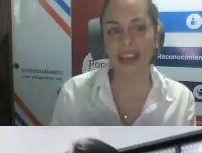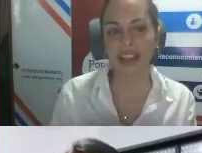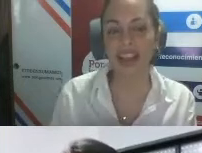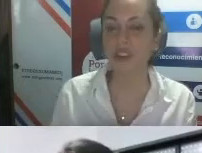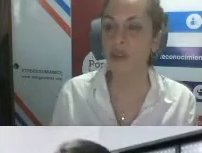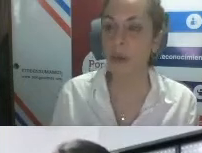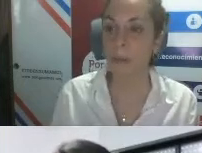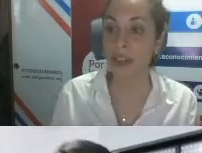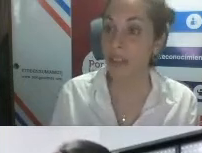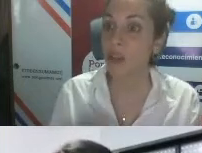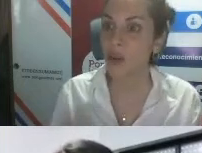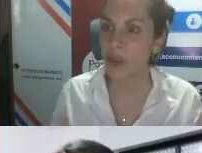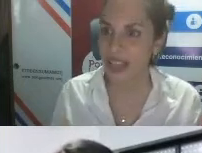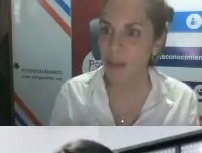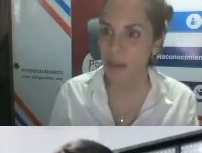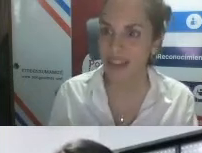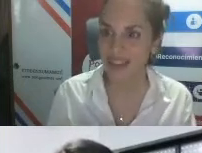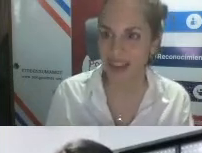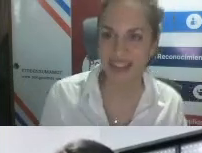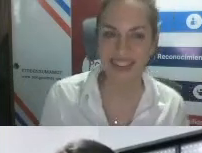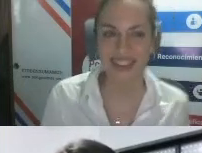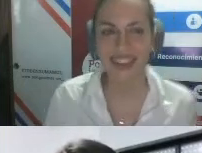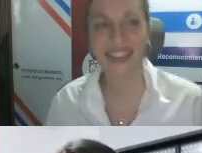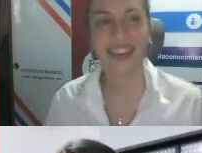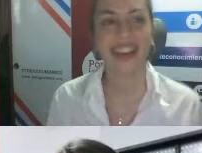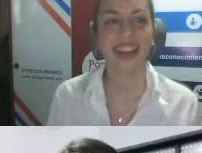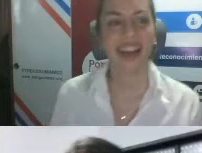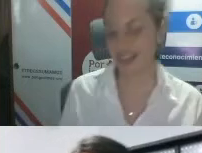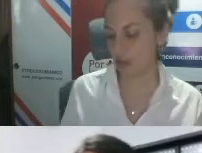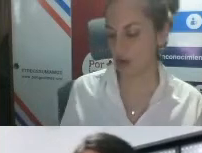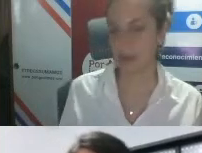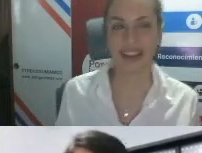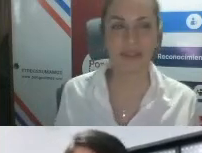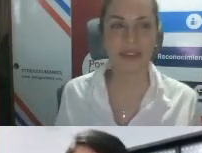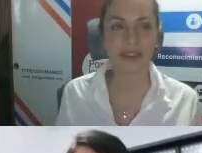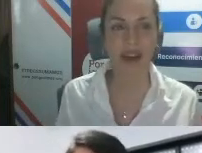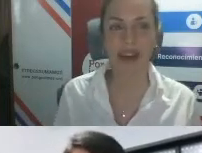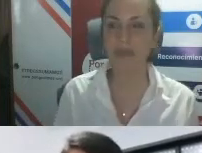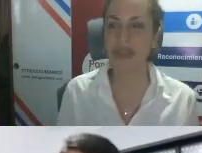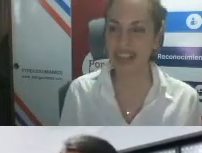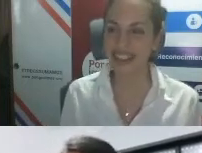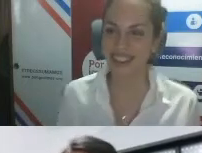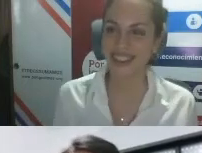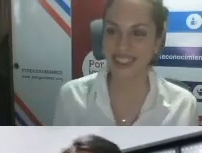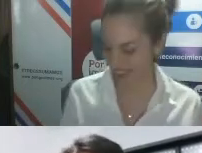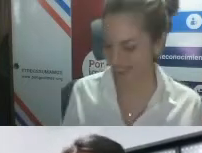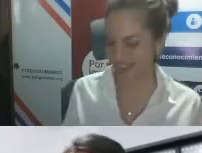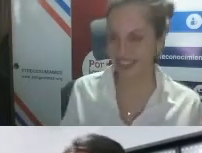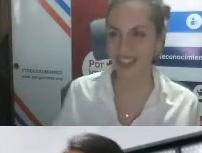de estos de estas metodologías les pueden servir así que bueno pasaríamos ahora a la primera